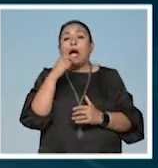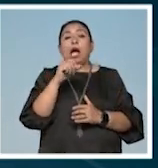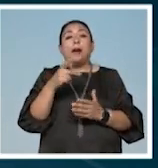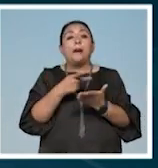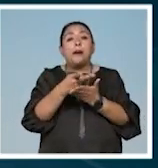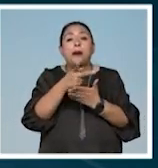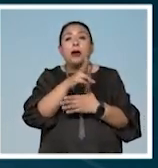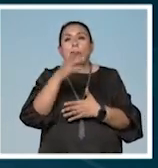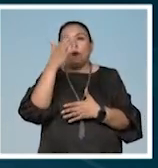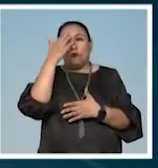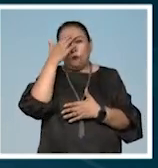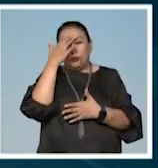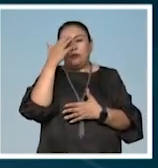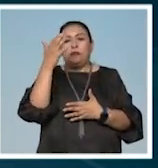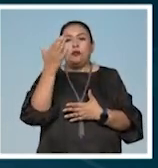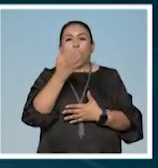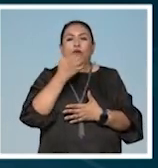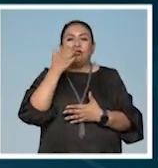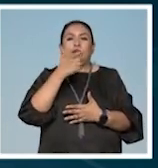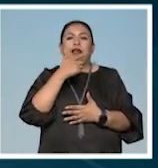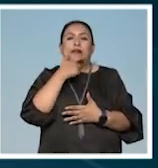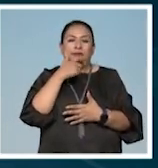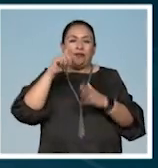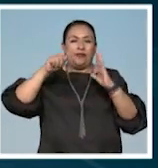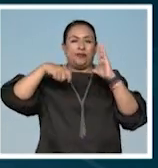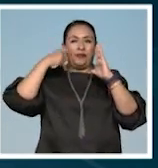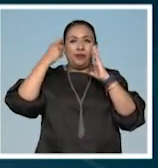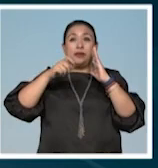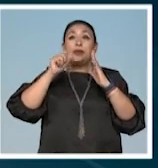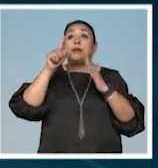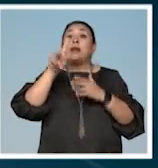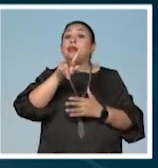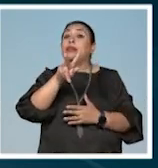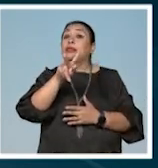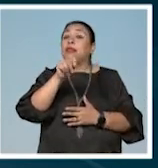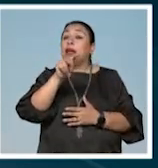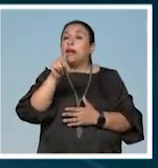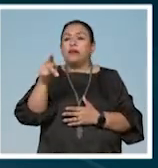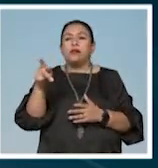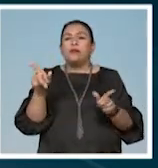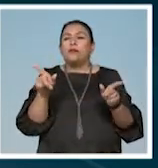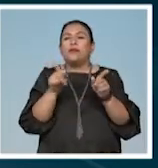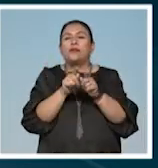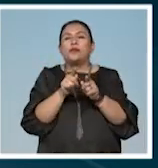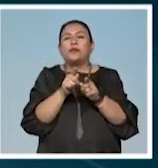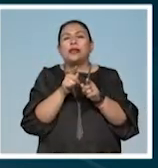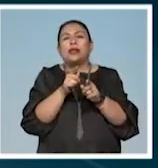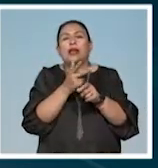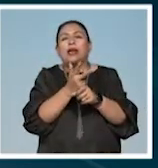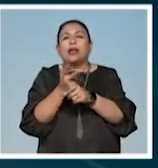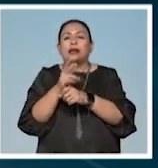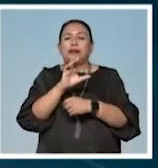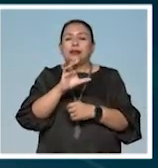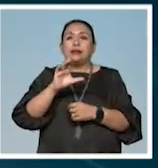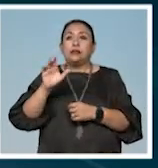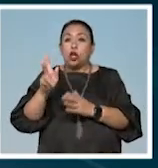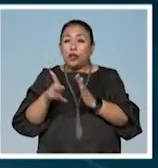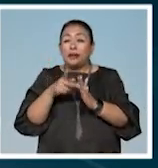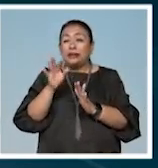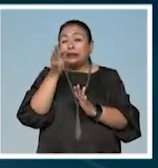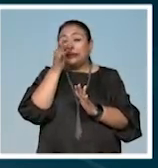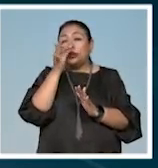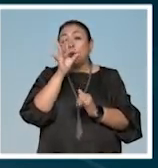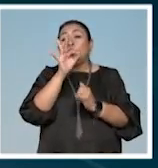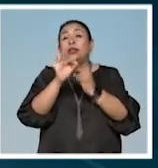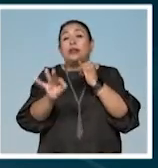reconocimientos de la Academia Británica de las Artes Cinematográficas y de la Televisión. Un cortometraje del CCC vuelve a llegar a las semifinales de los